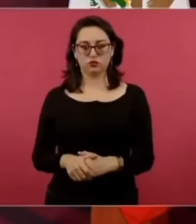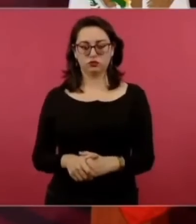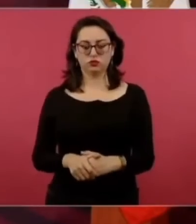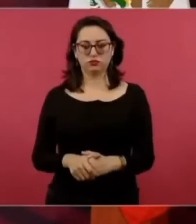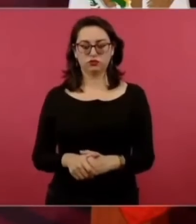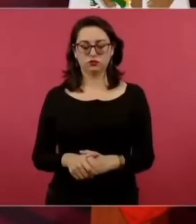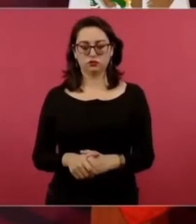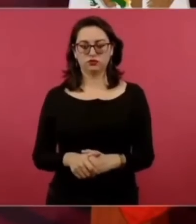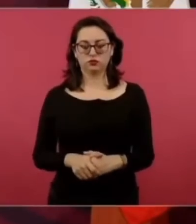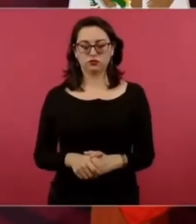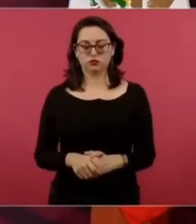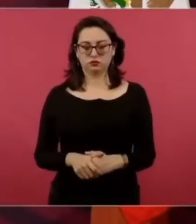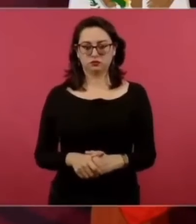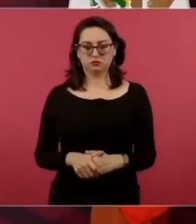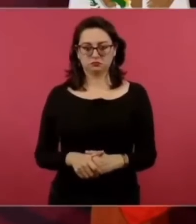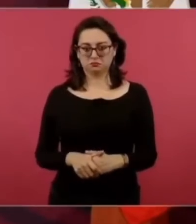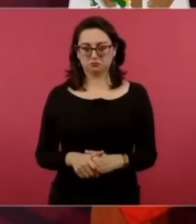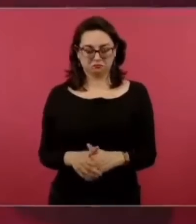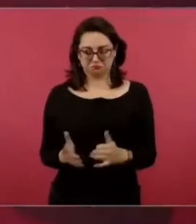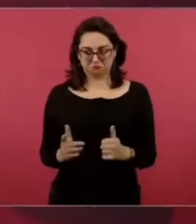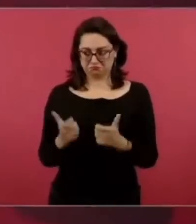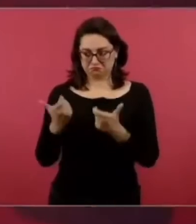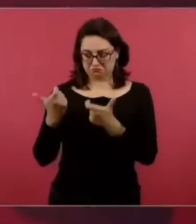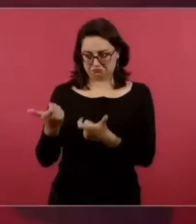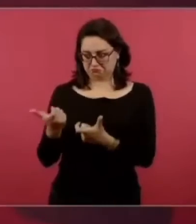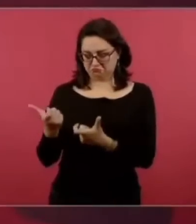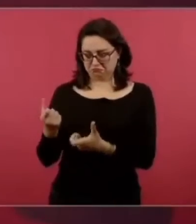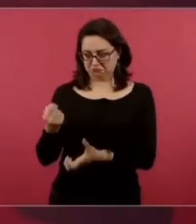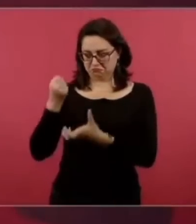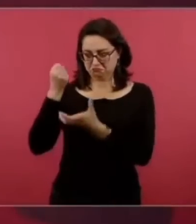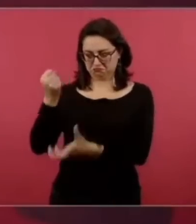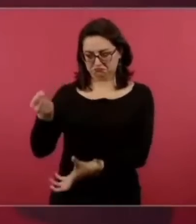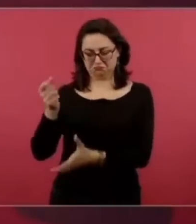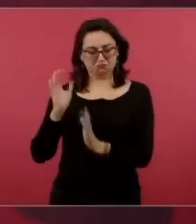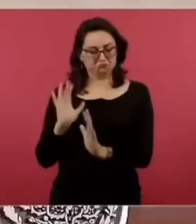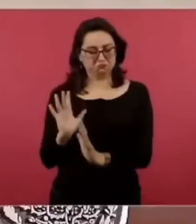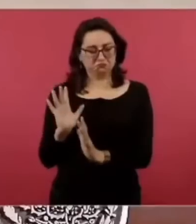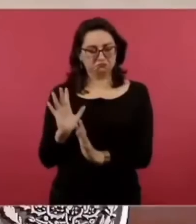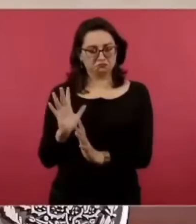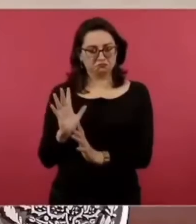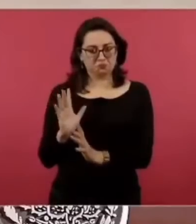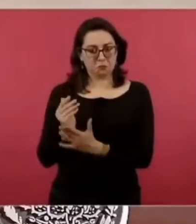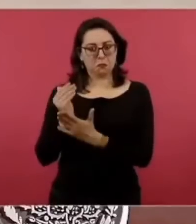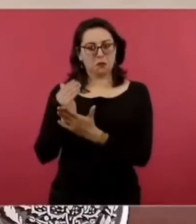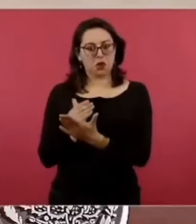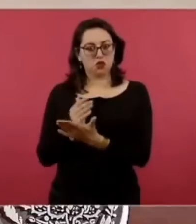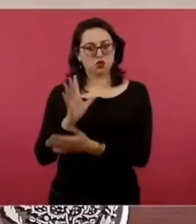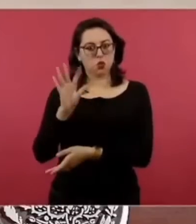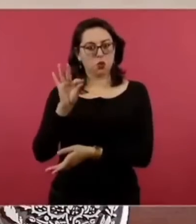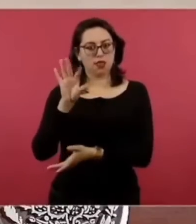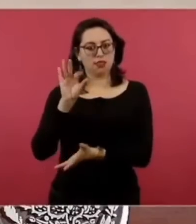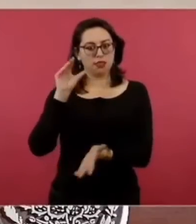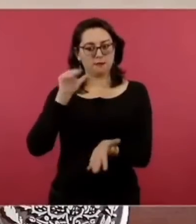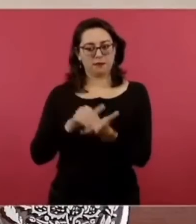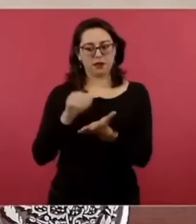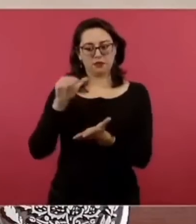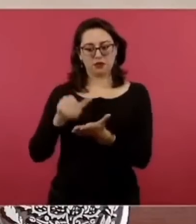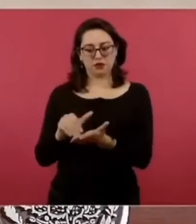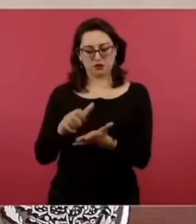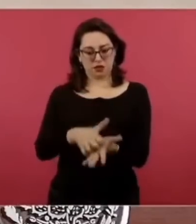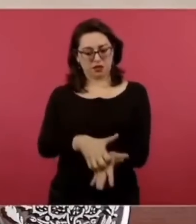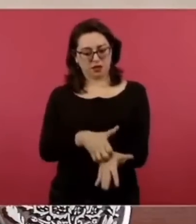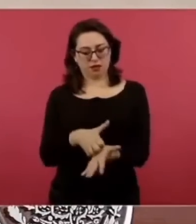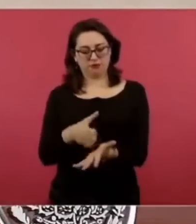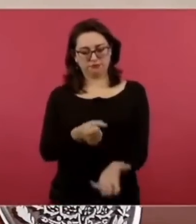con el mismo presupuesto y nos ahorramos 40 mil millones porque